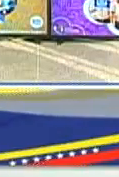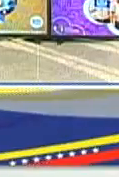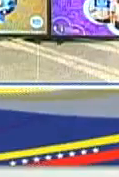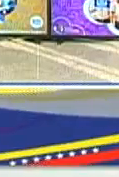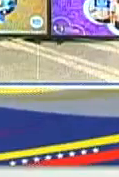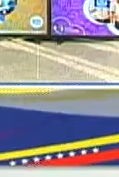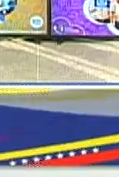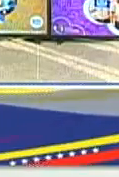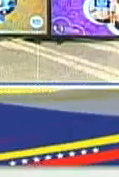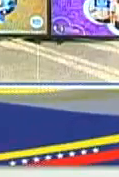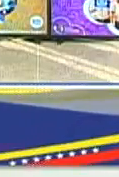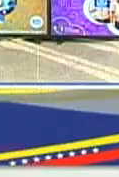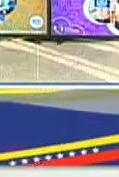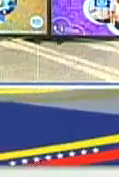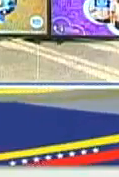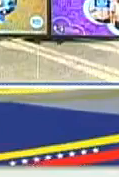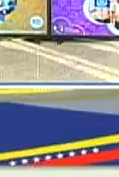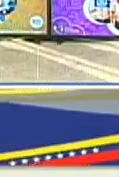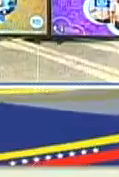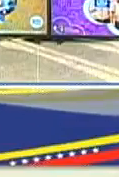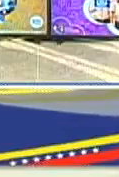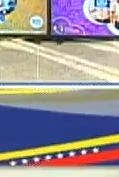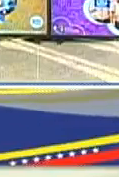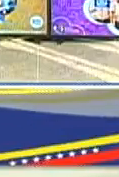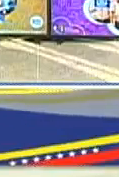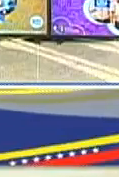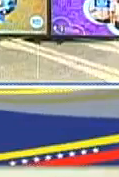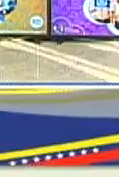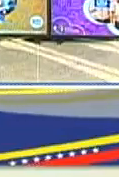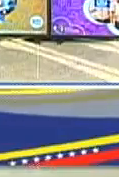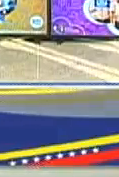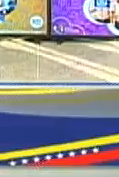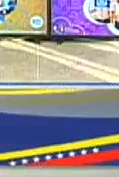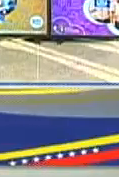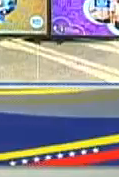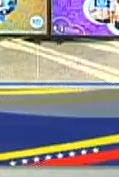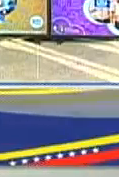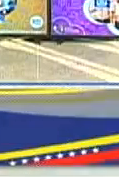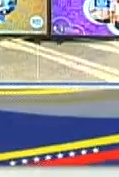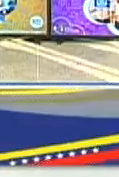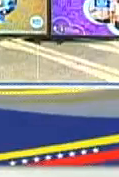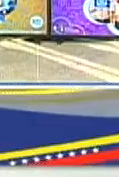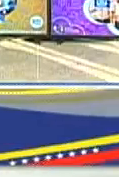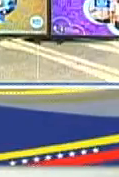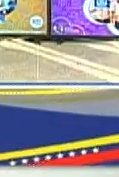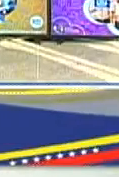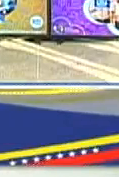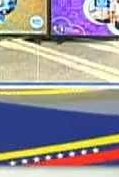dos años niños y niñas hasta juventud de 18 años el epicentro son